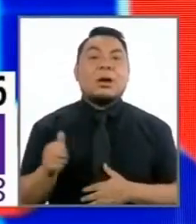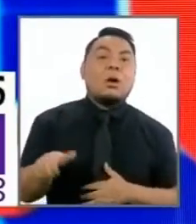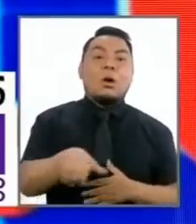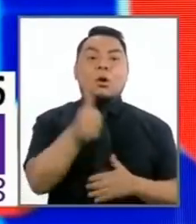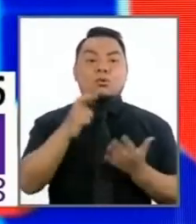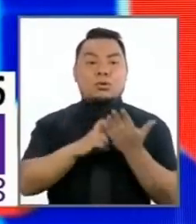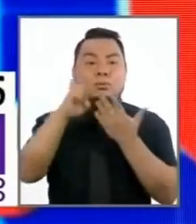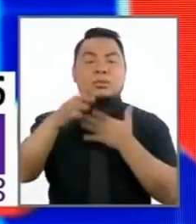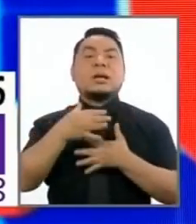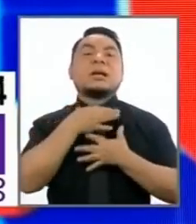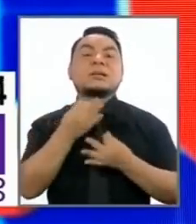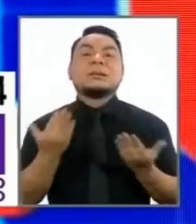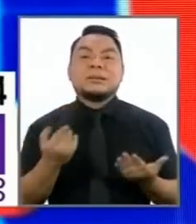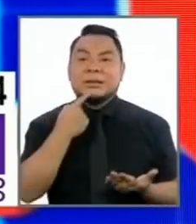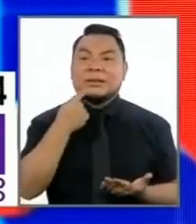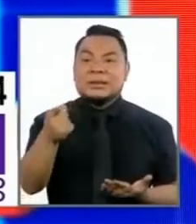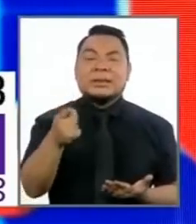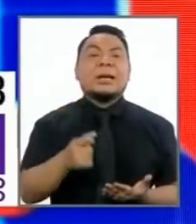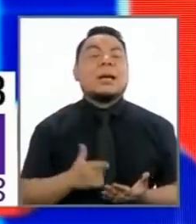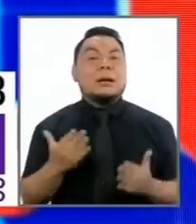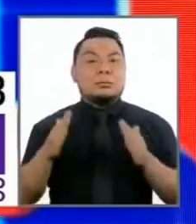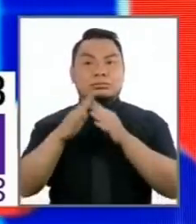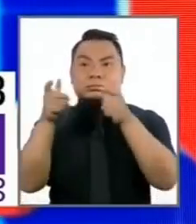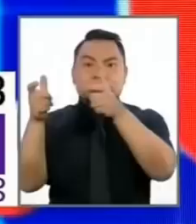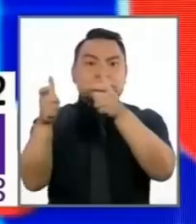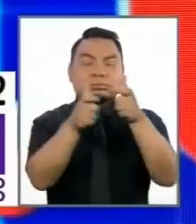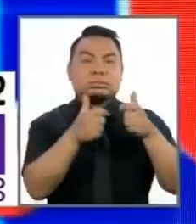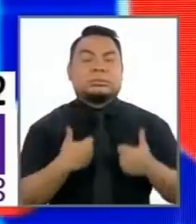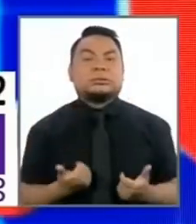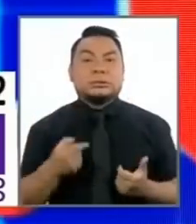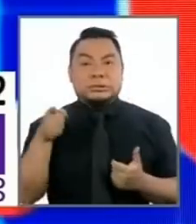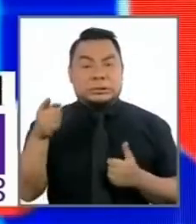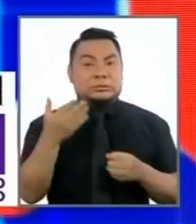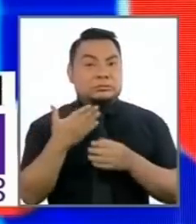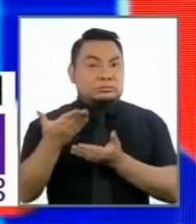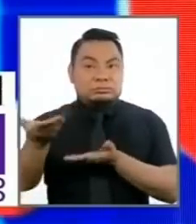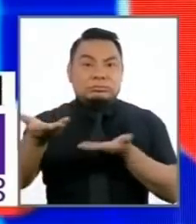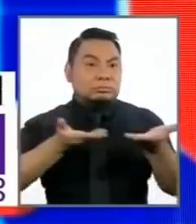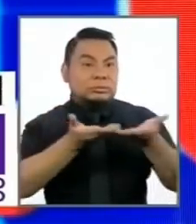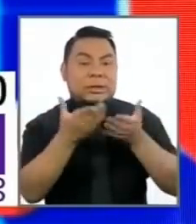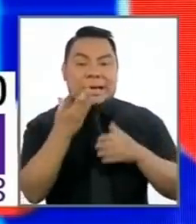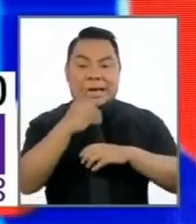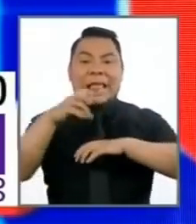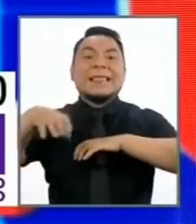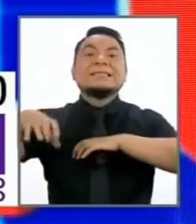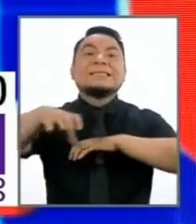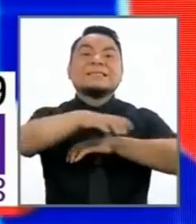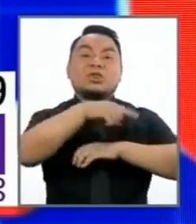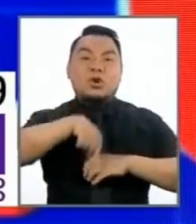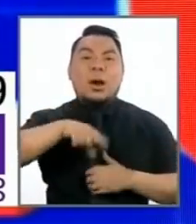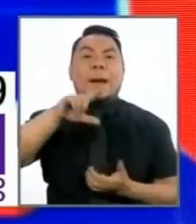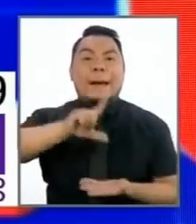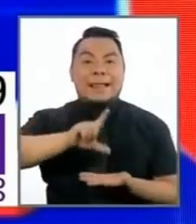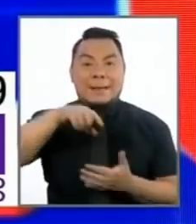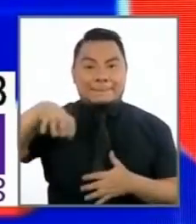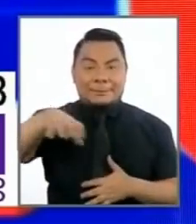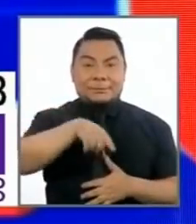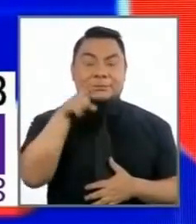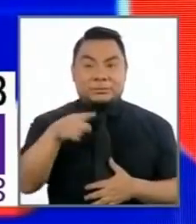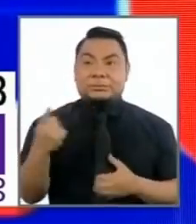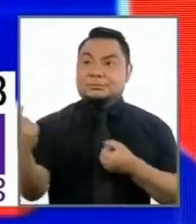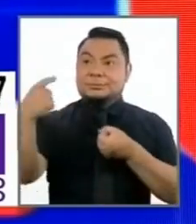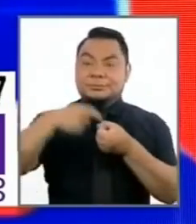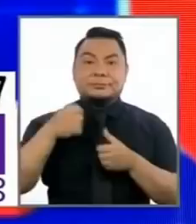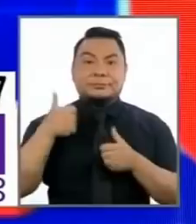Otro programa muy interesante es el de los serenazgos la inversión compartida. Cada distrito del Perú que contrate a un sereno